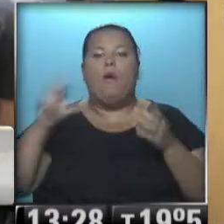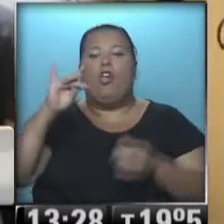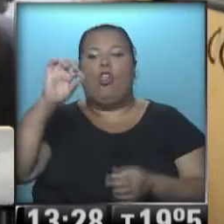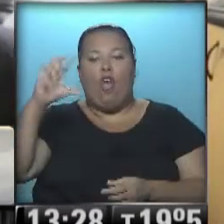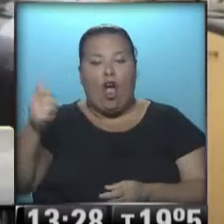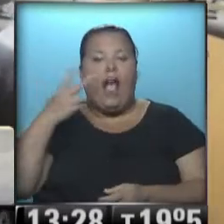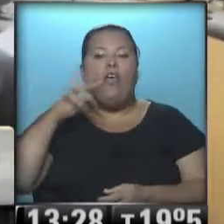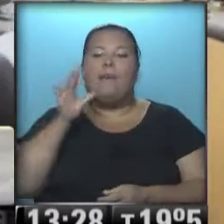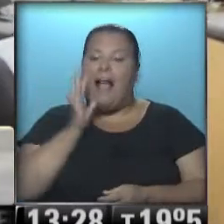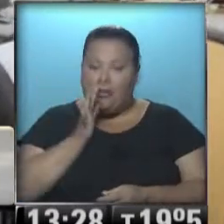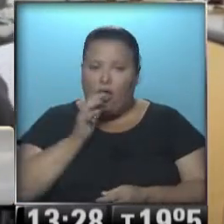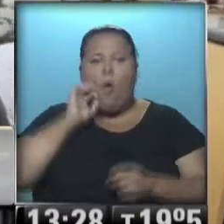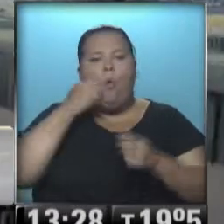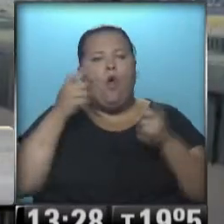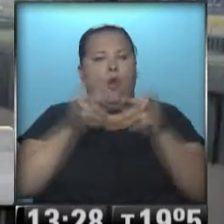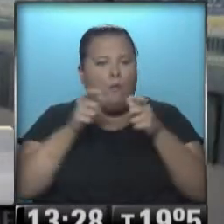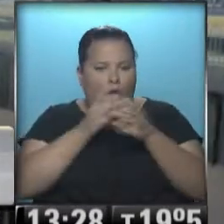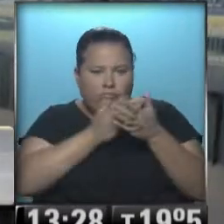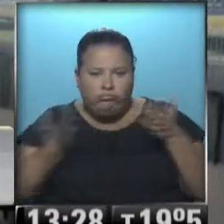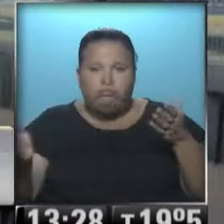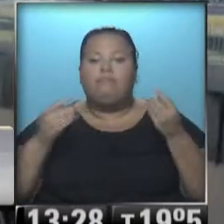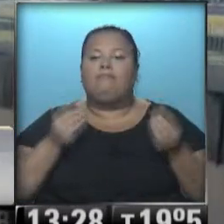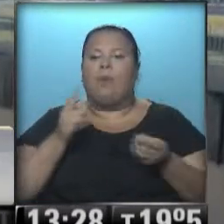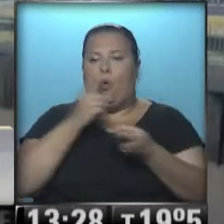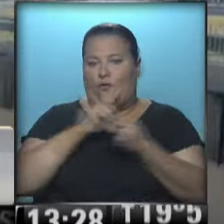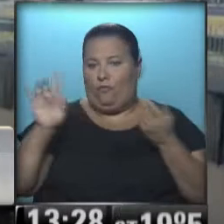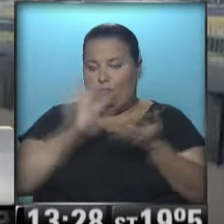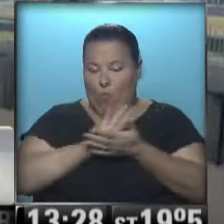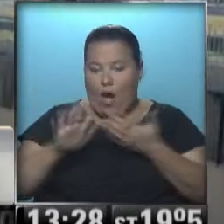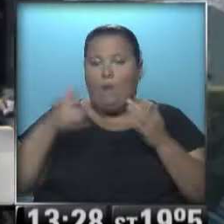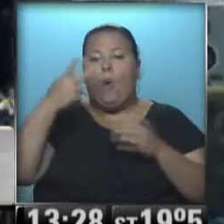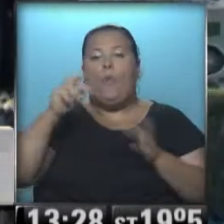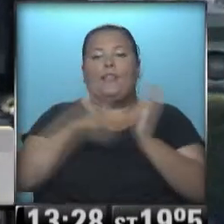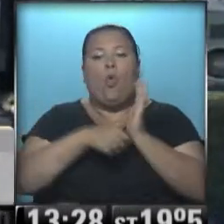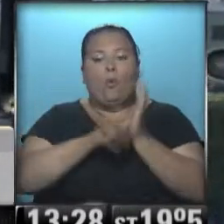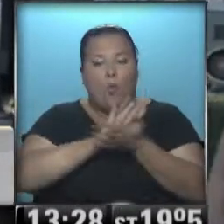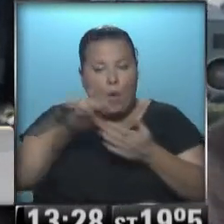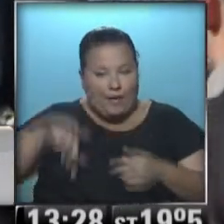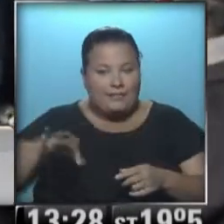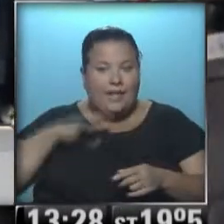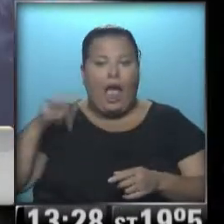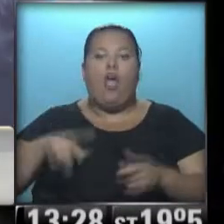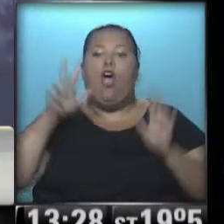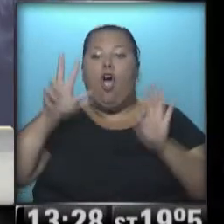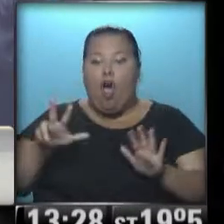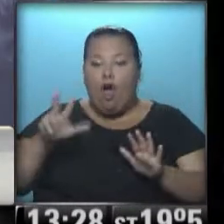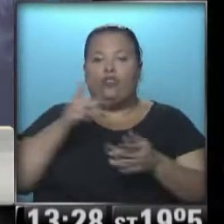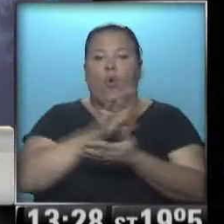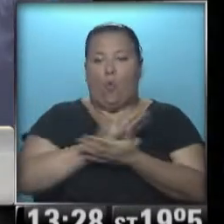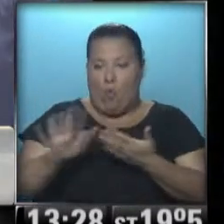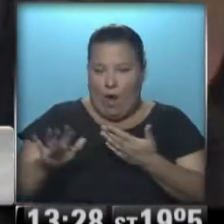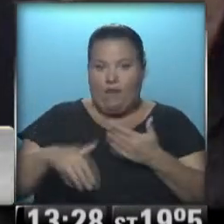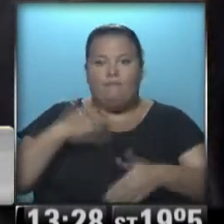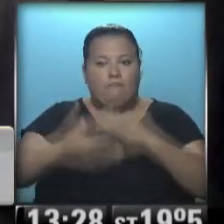DOCA 2014 con muy buena programación, con estrenos, son 20 documentales que se proyectan este año, entre ellos 8 estrenos, esta